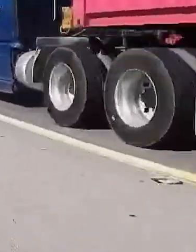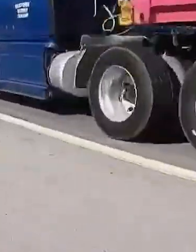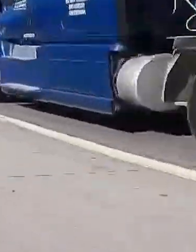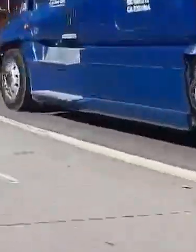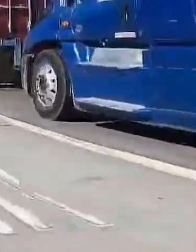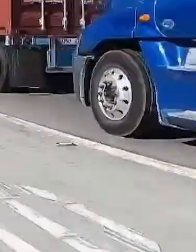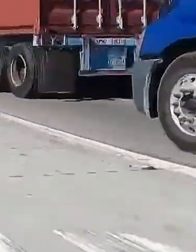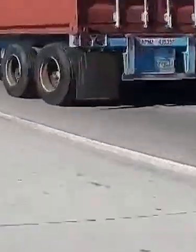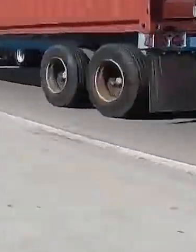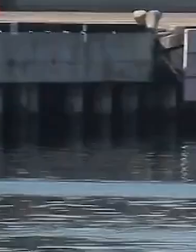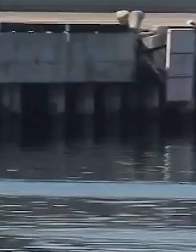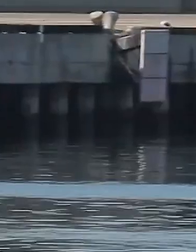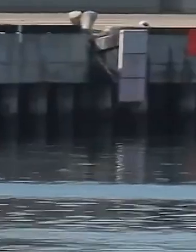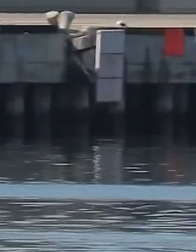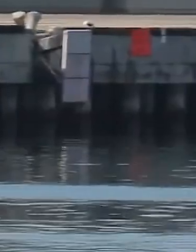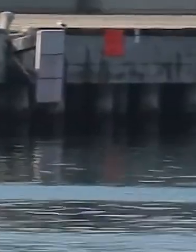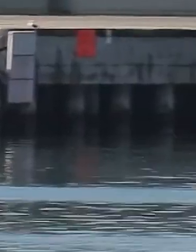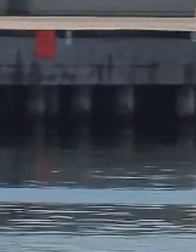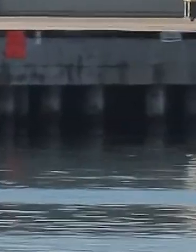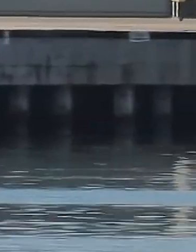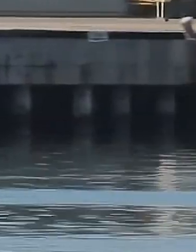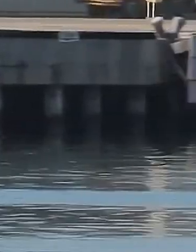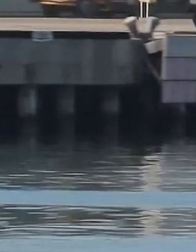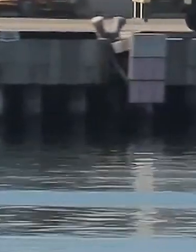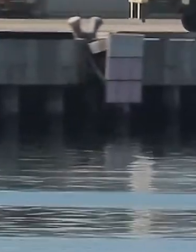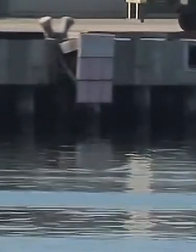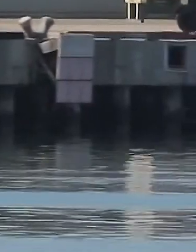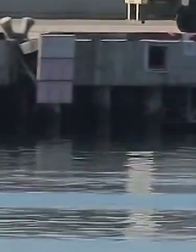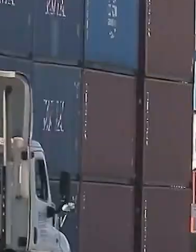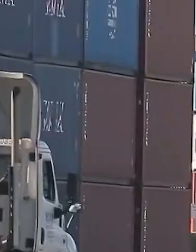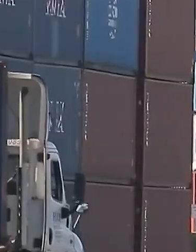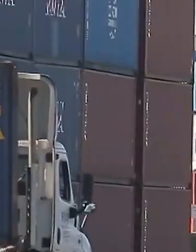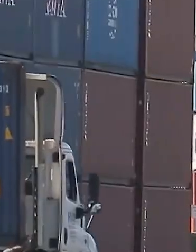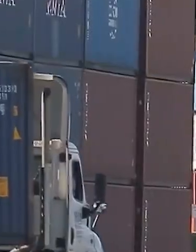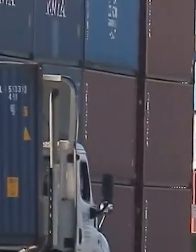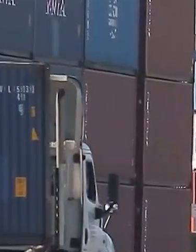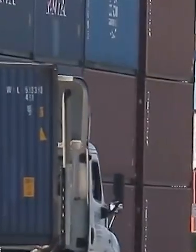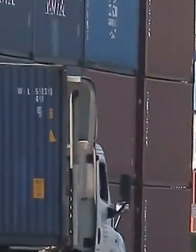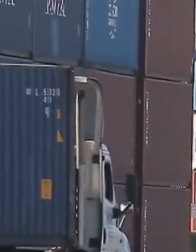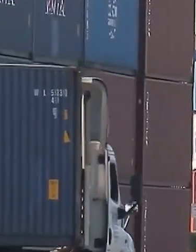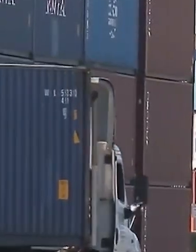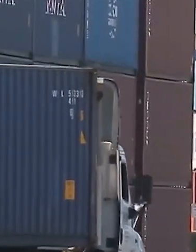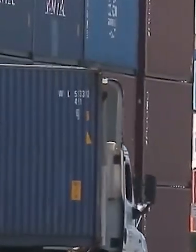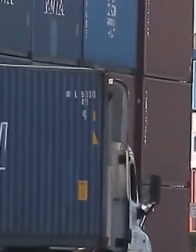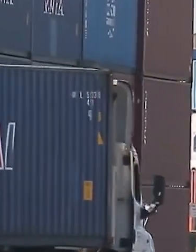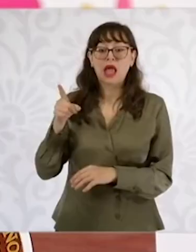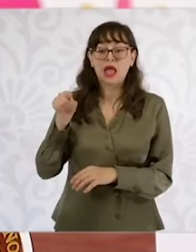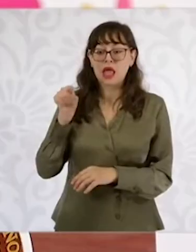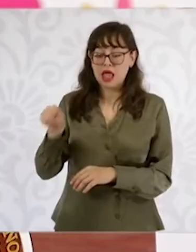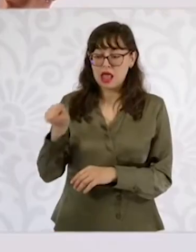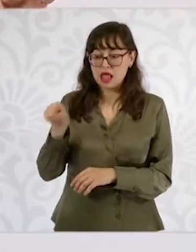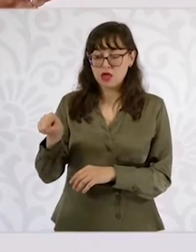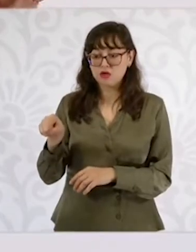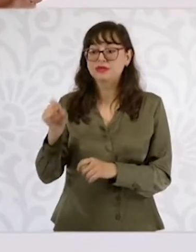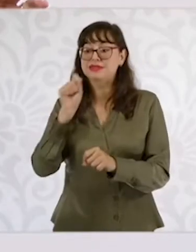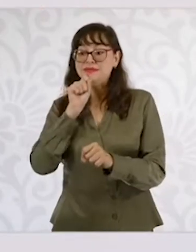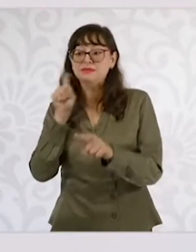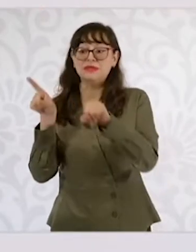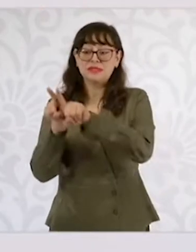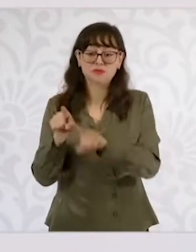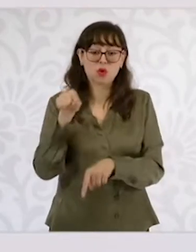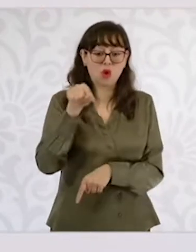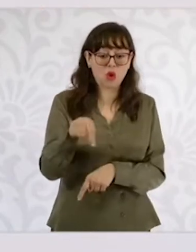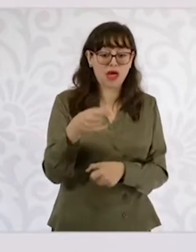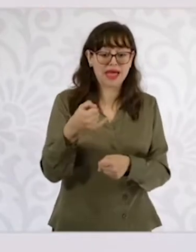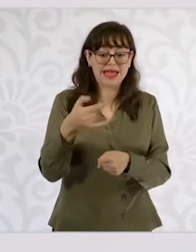llevará a cabo será una revisión y no una renegociación del acuerdo, como ha sugerido el presidente electo de Estados Unidos, Donald Trump. En su intervención, Chainbaum